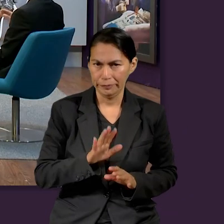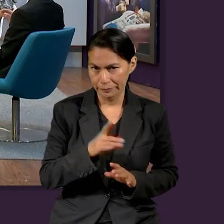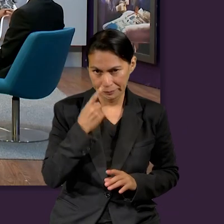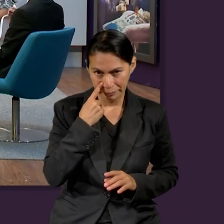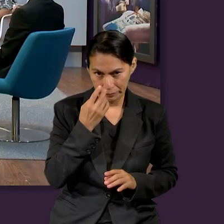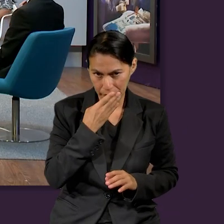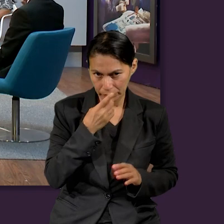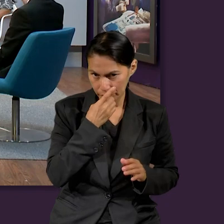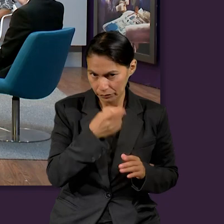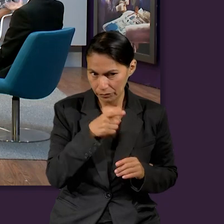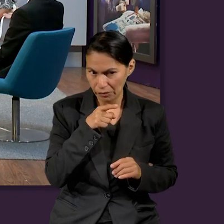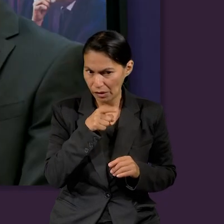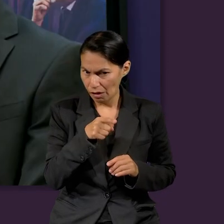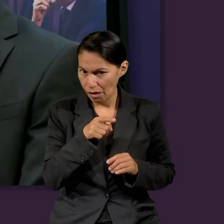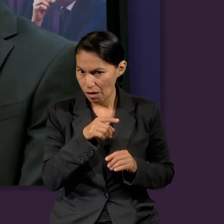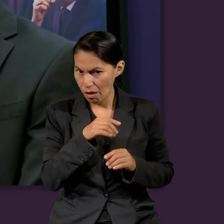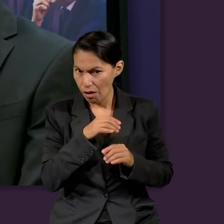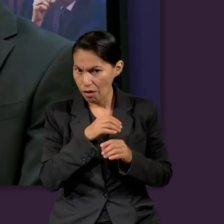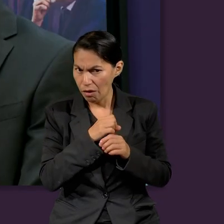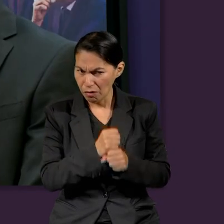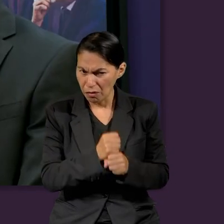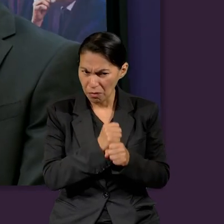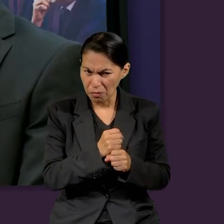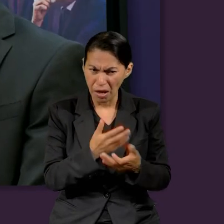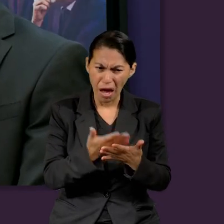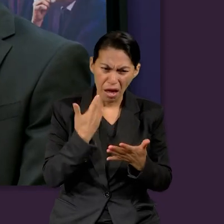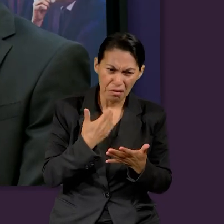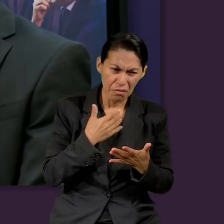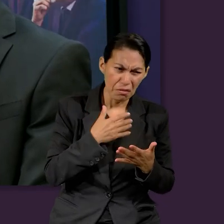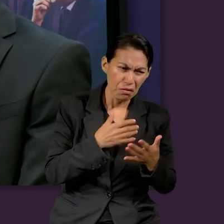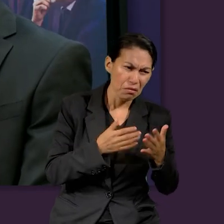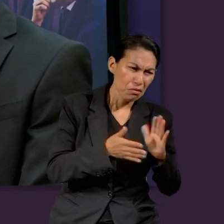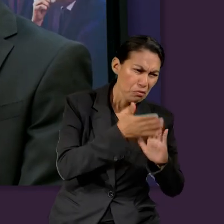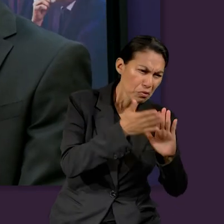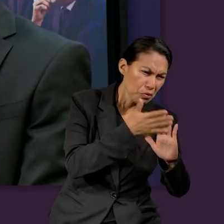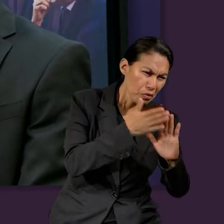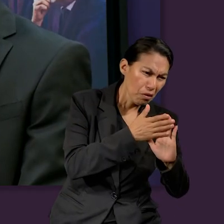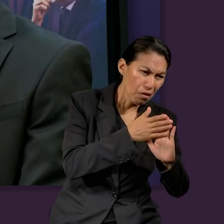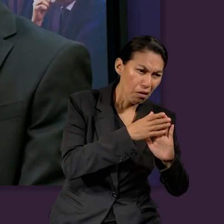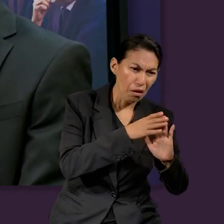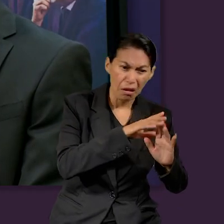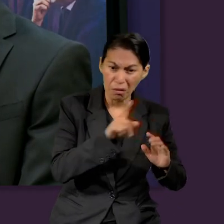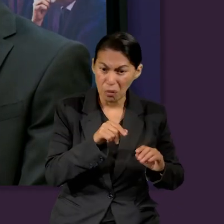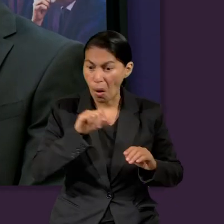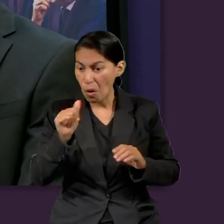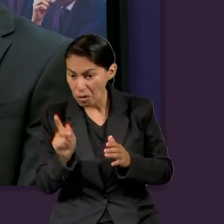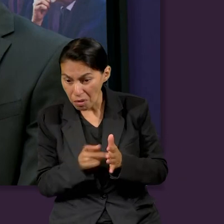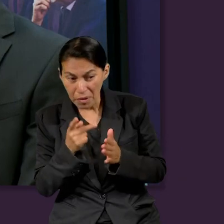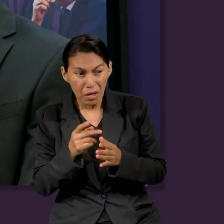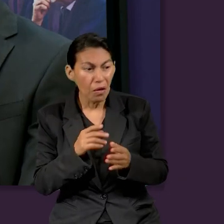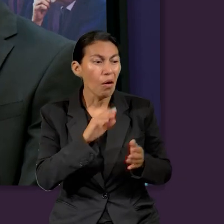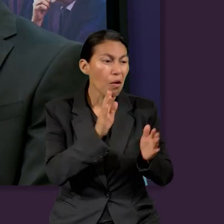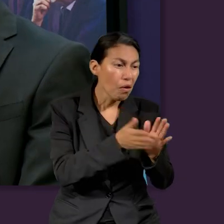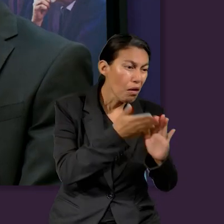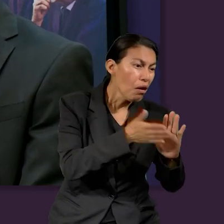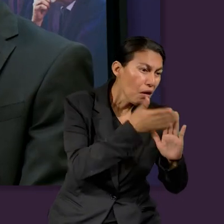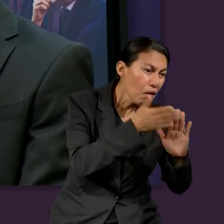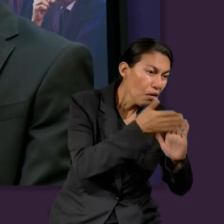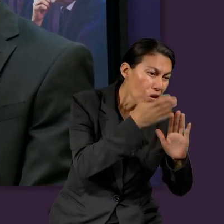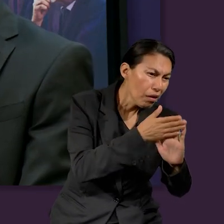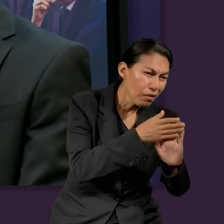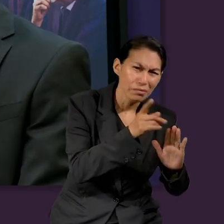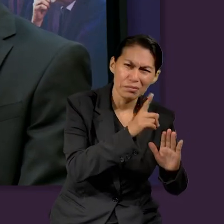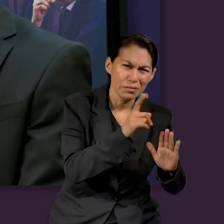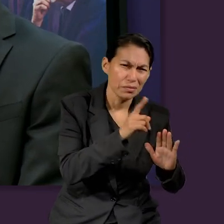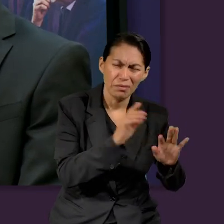agarró y fue a tratar de reconstruir lo que él ya había construido en la antigüedad. Más bien, dice la Biblia